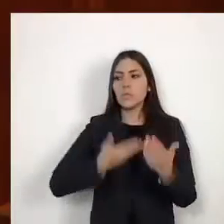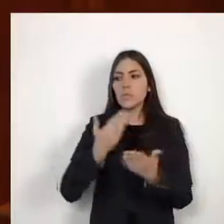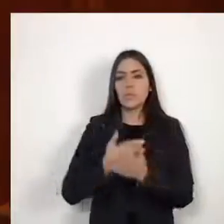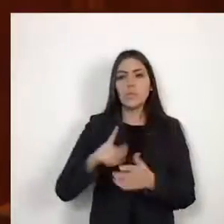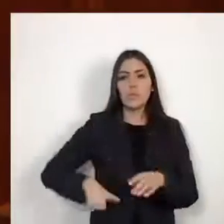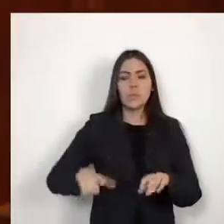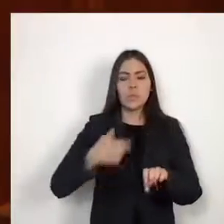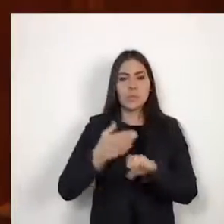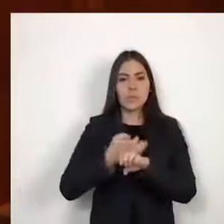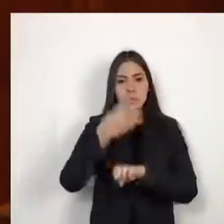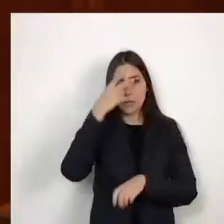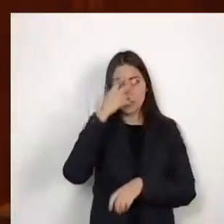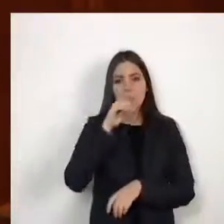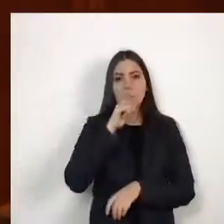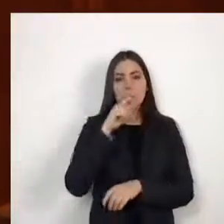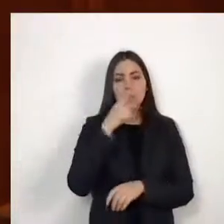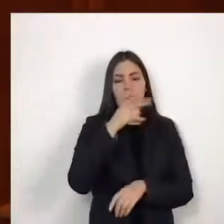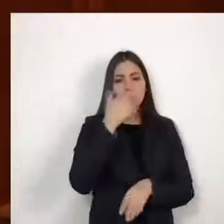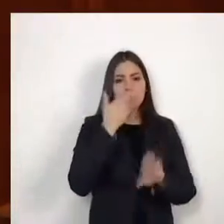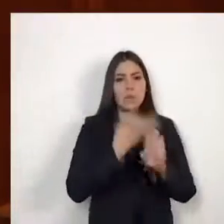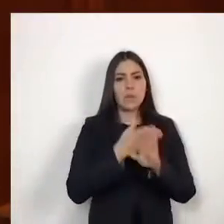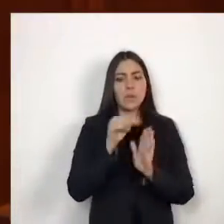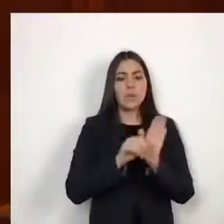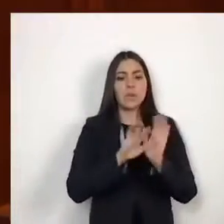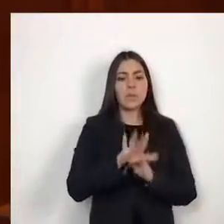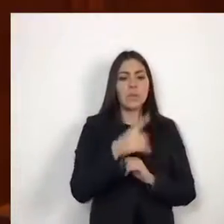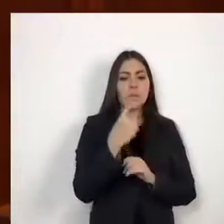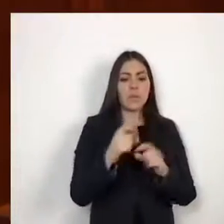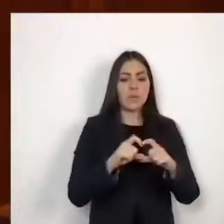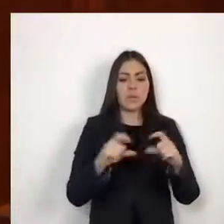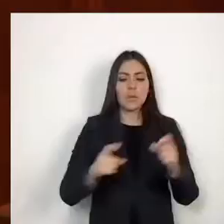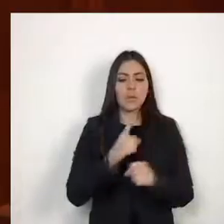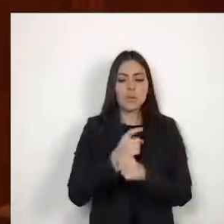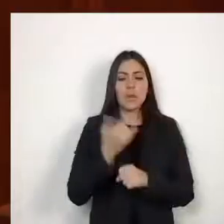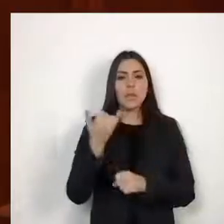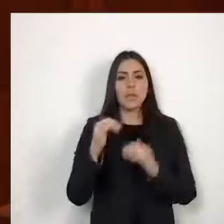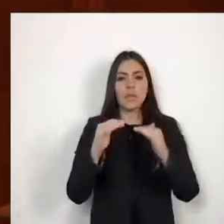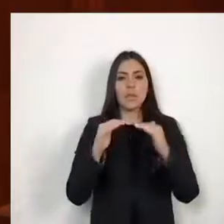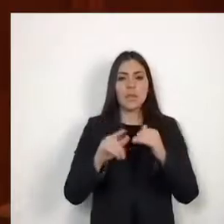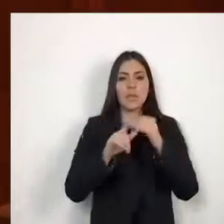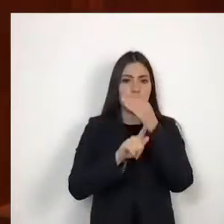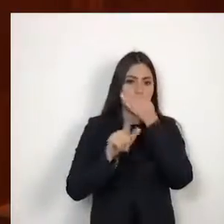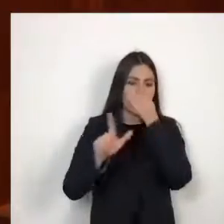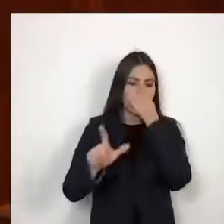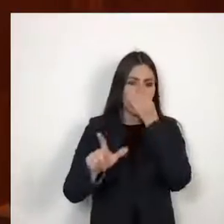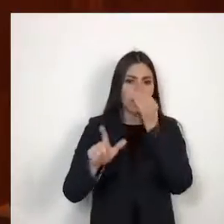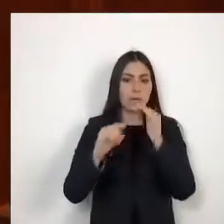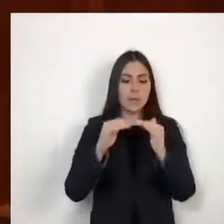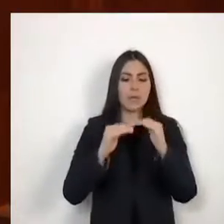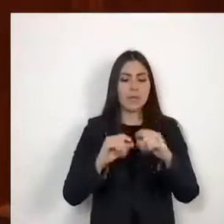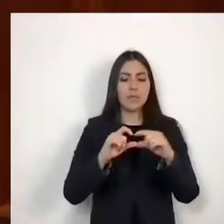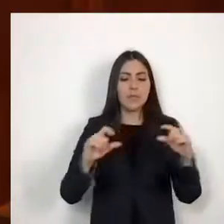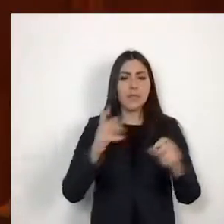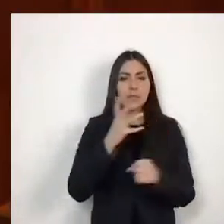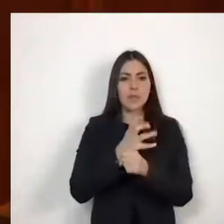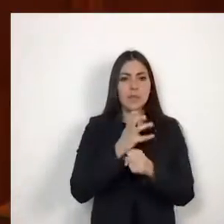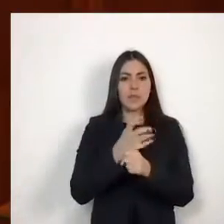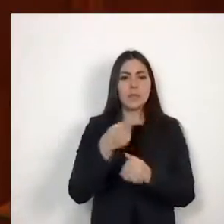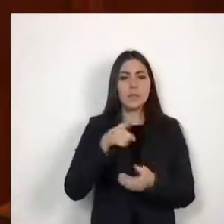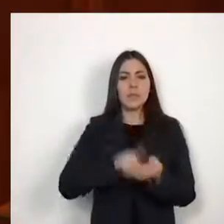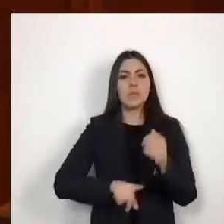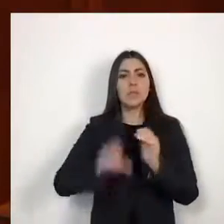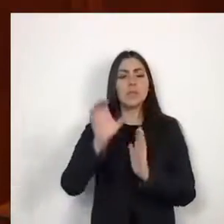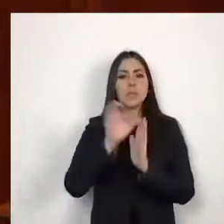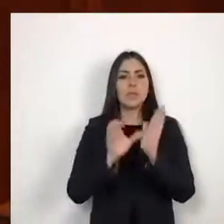artículos 51, fracción primera y 77, fracción quinta, de la Constitución Política del